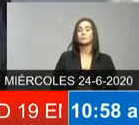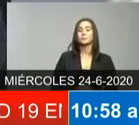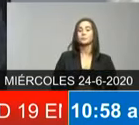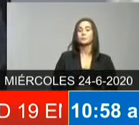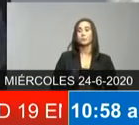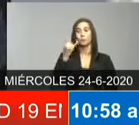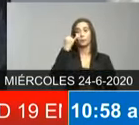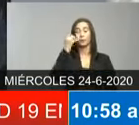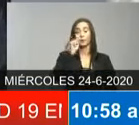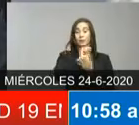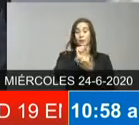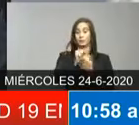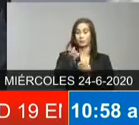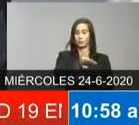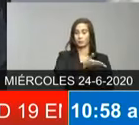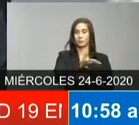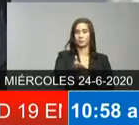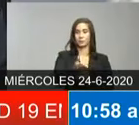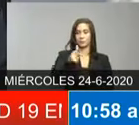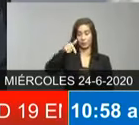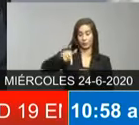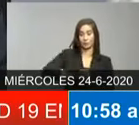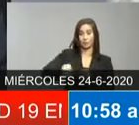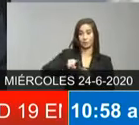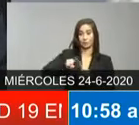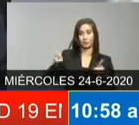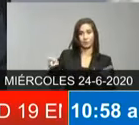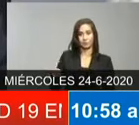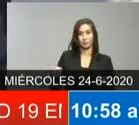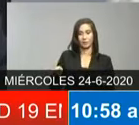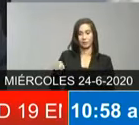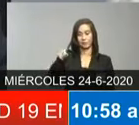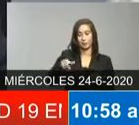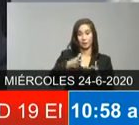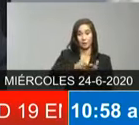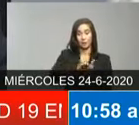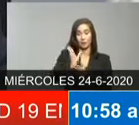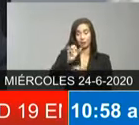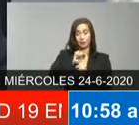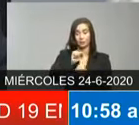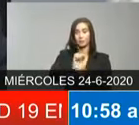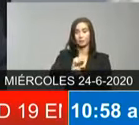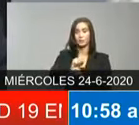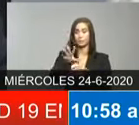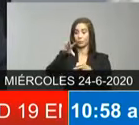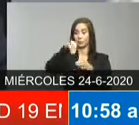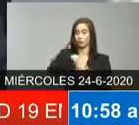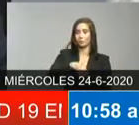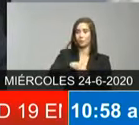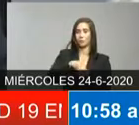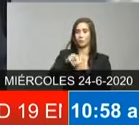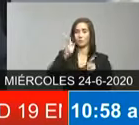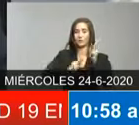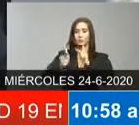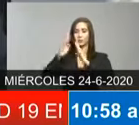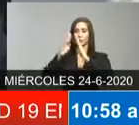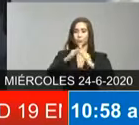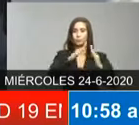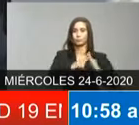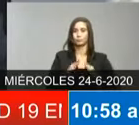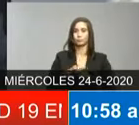situación que tenía esta es una intervención que incluye no solamente búsqueda activa visita casa por casa